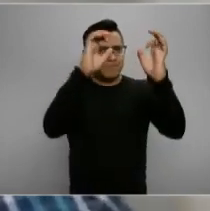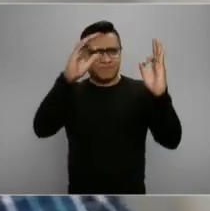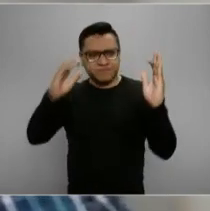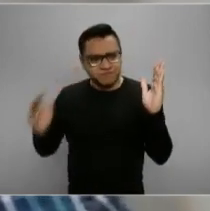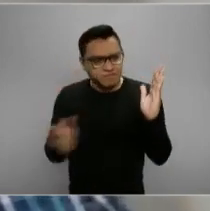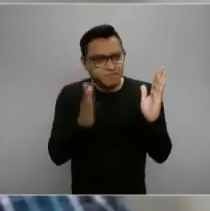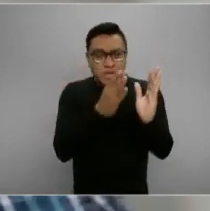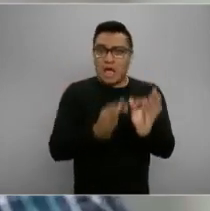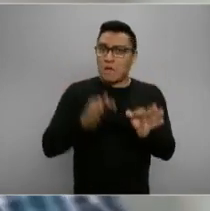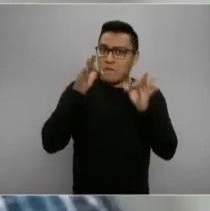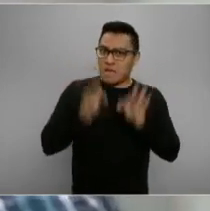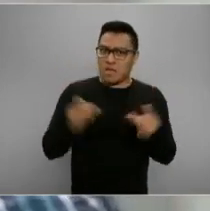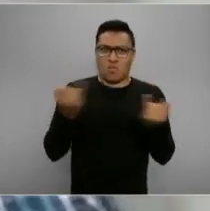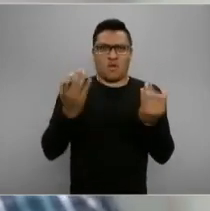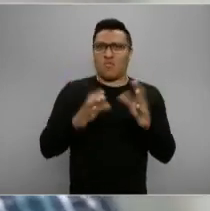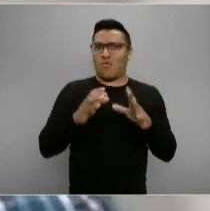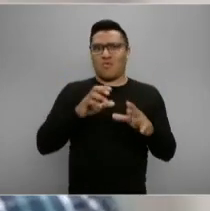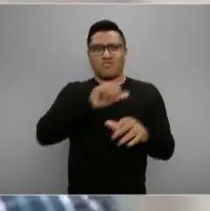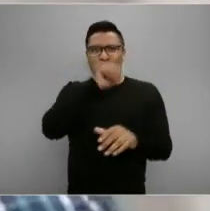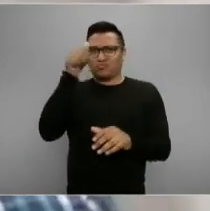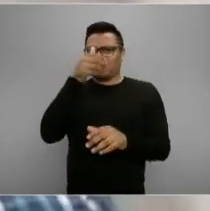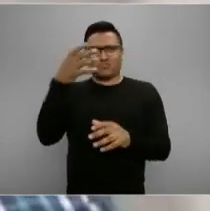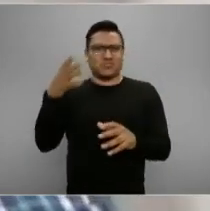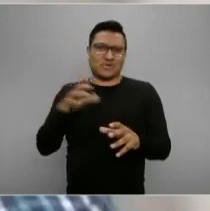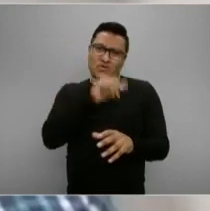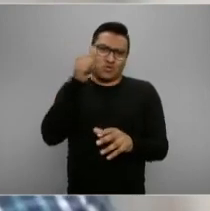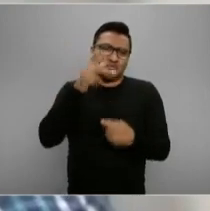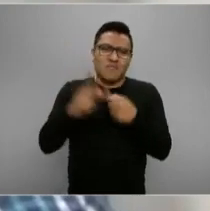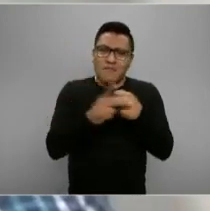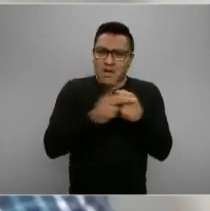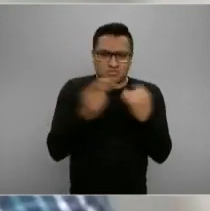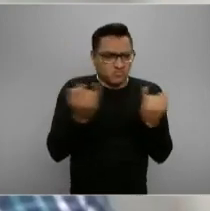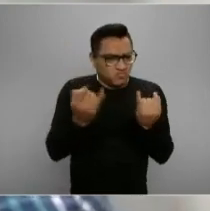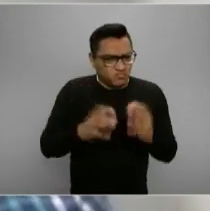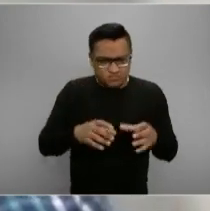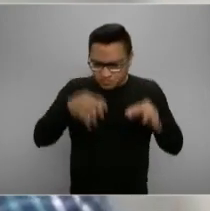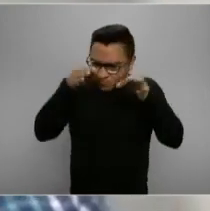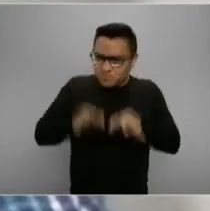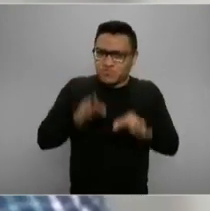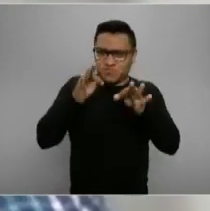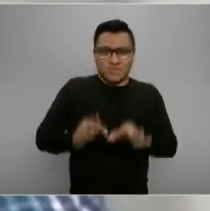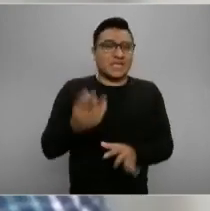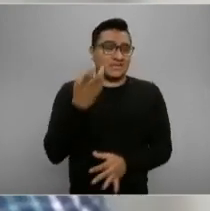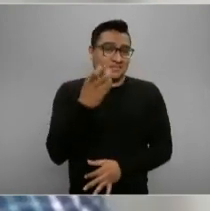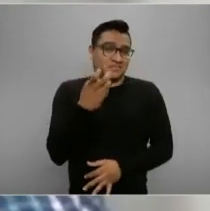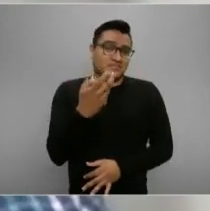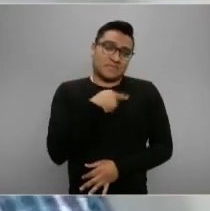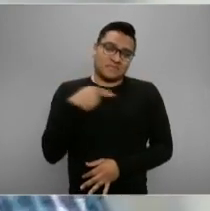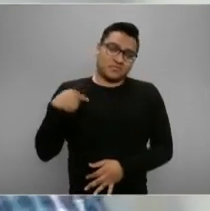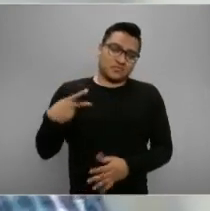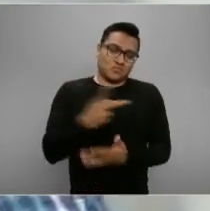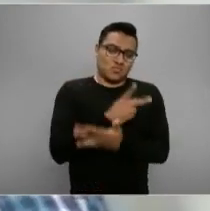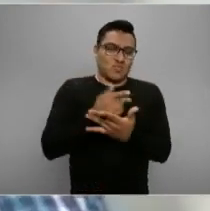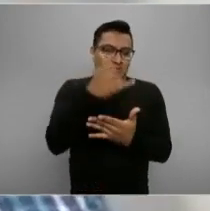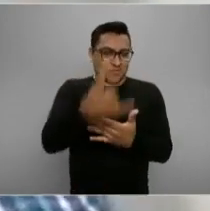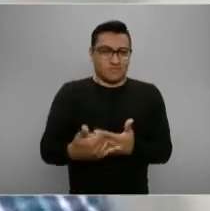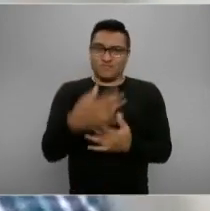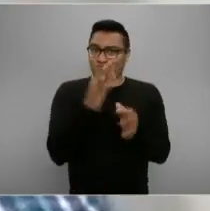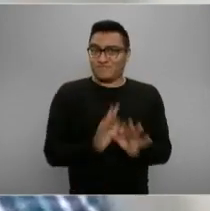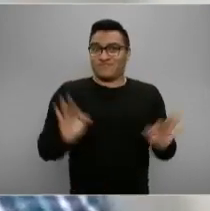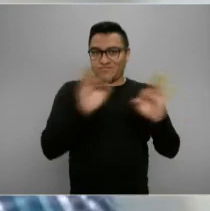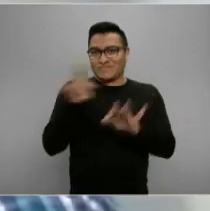Es algo que nos interesa mucho, es la calidad de la obra pública. Creo que podría ser uno de los distintivos de estos proyectos. Ustedes